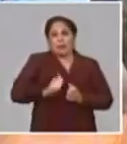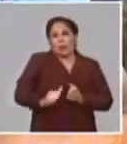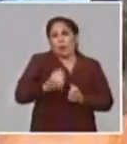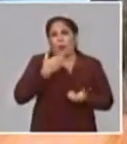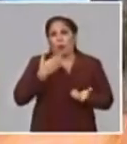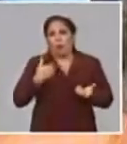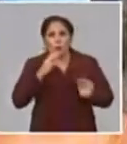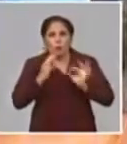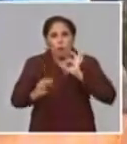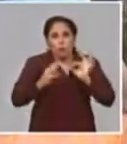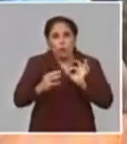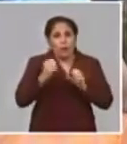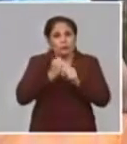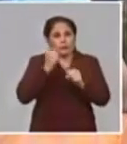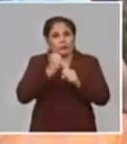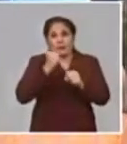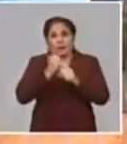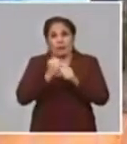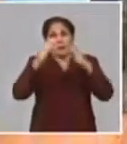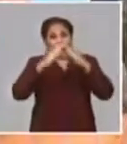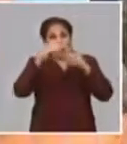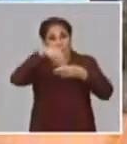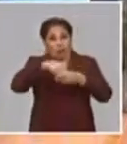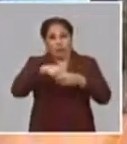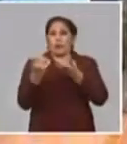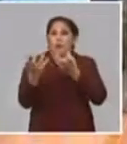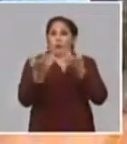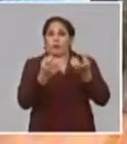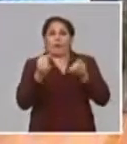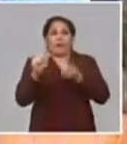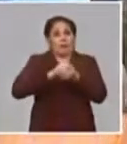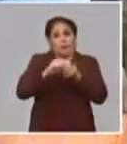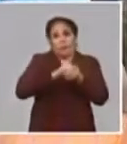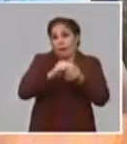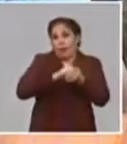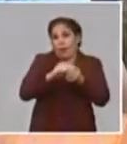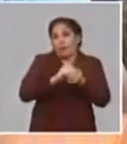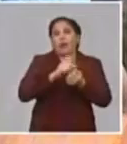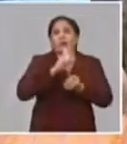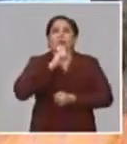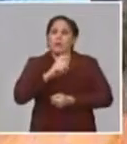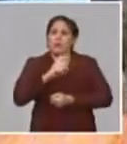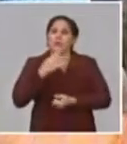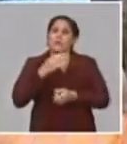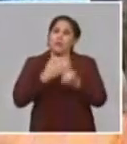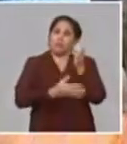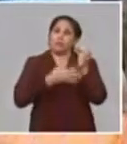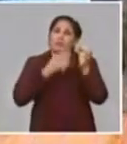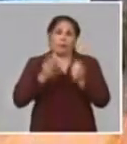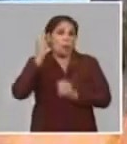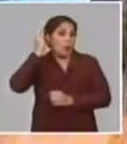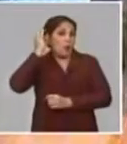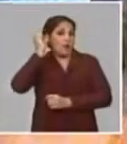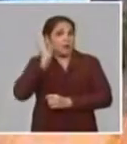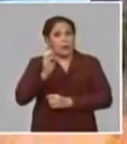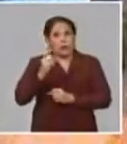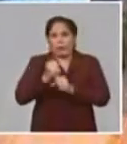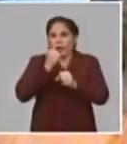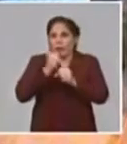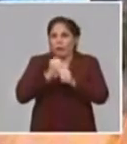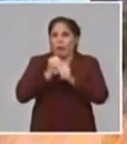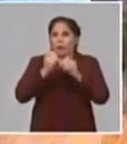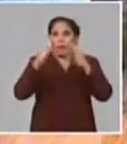doméstico. Y en ese trabajo doméstico, mal asignado por la sociedad, pero esa es la verdad, las mujeres son las que más